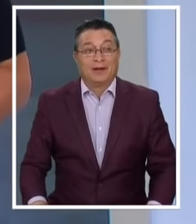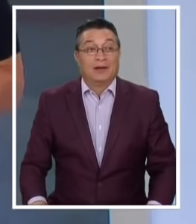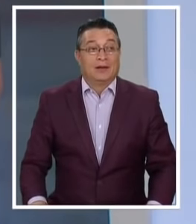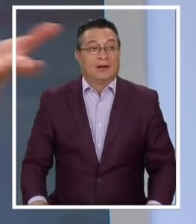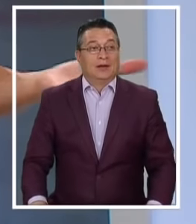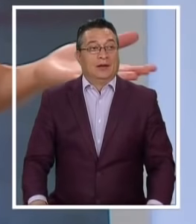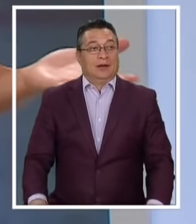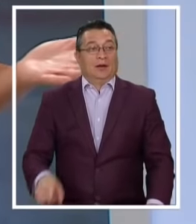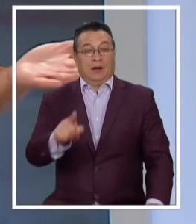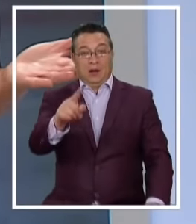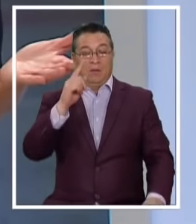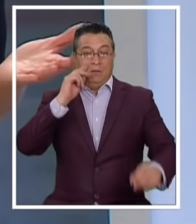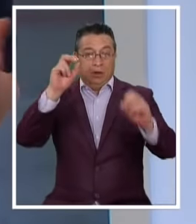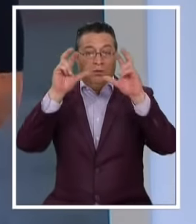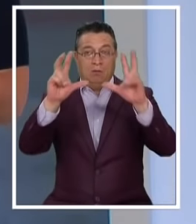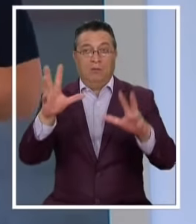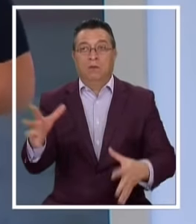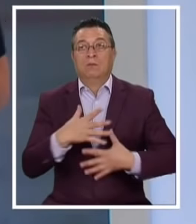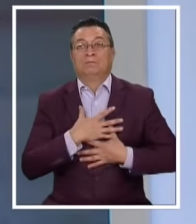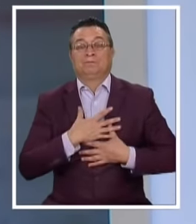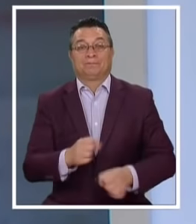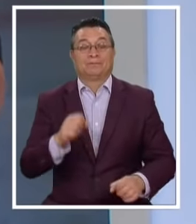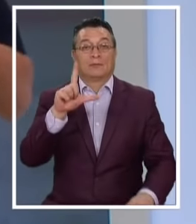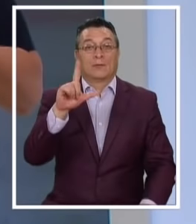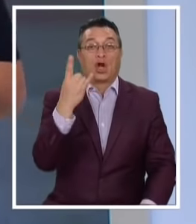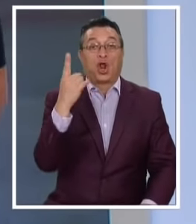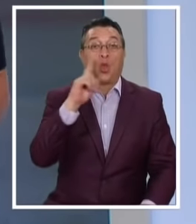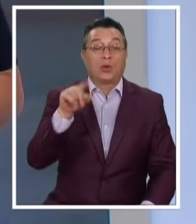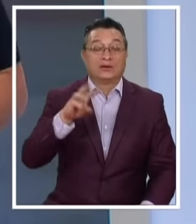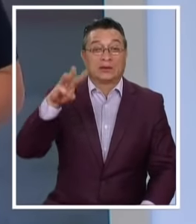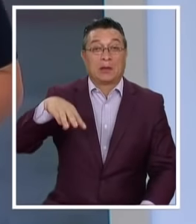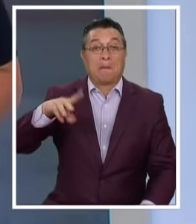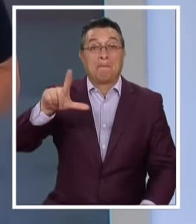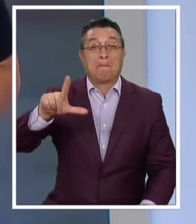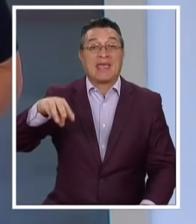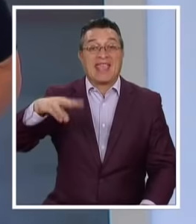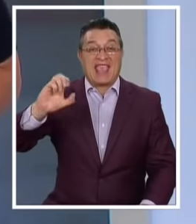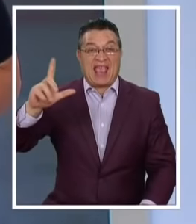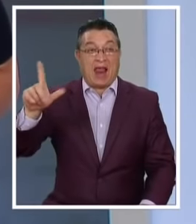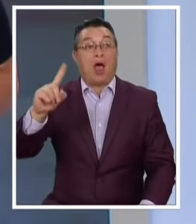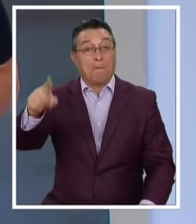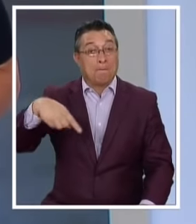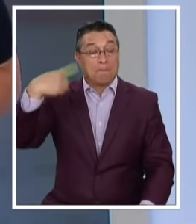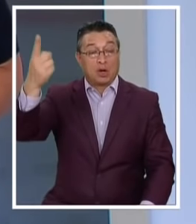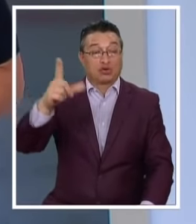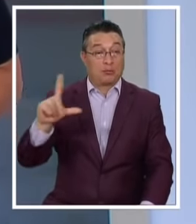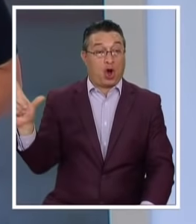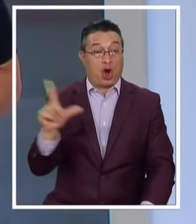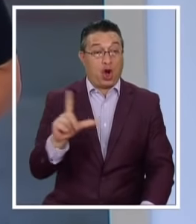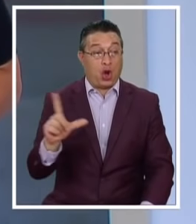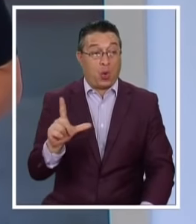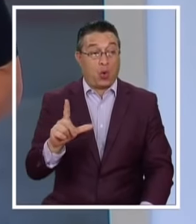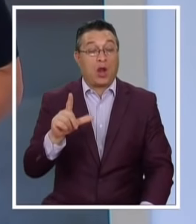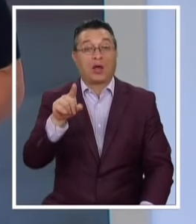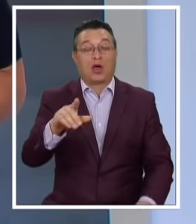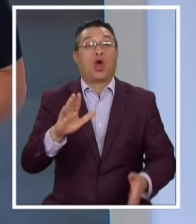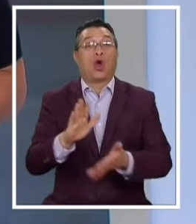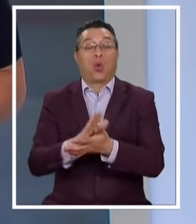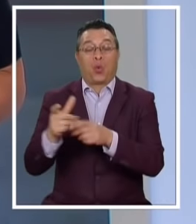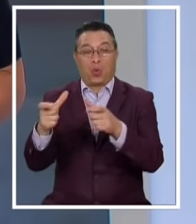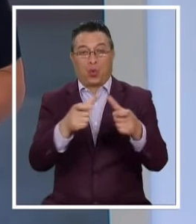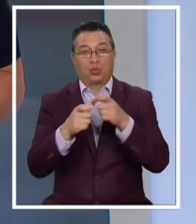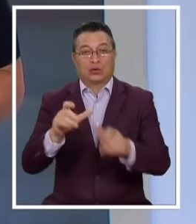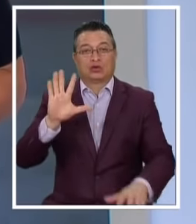Y atención Las fanáticas De Luis Miguel También los fanáticos Porque el próximo lunes Luis Miguel Cumple